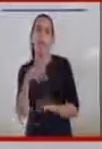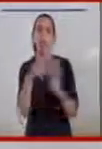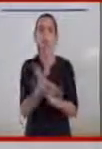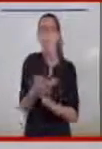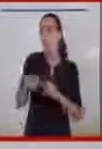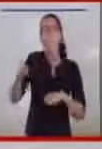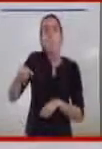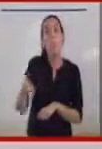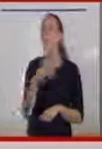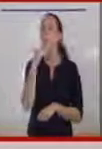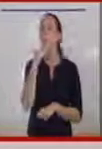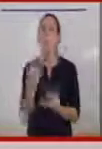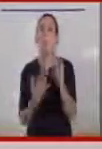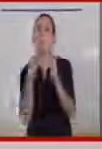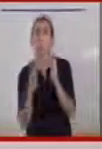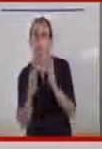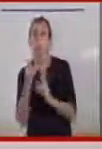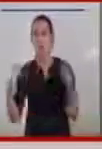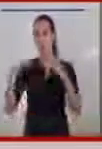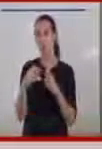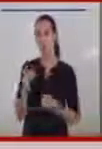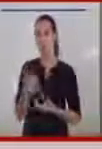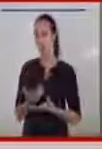pueda quemar o tener algún accidente.